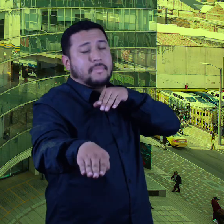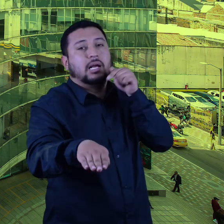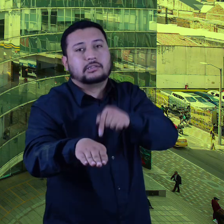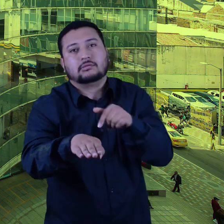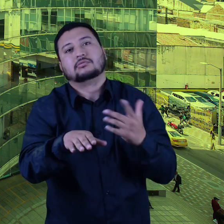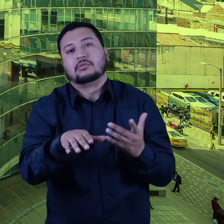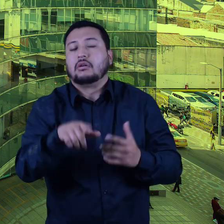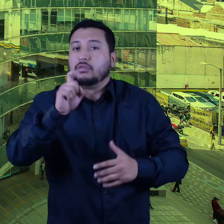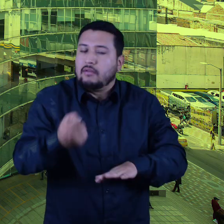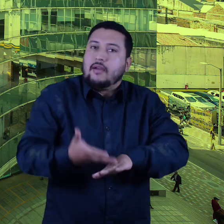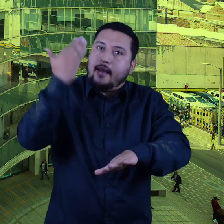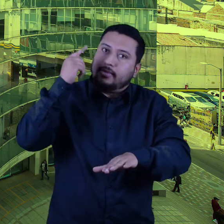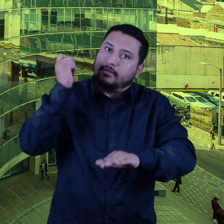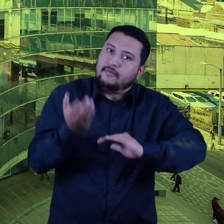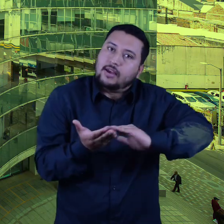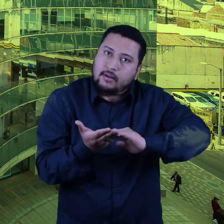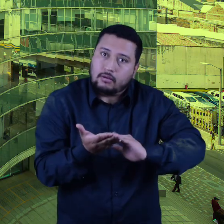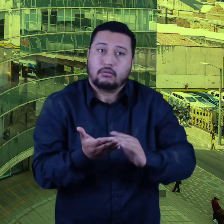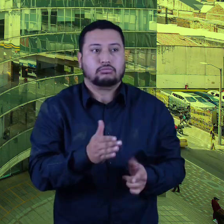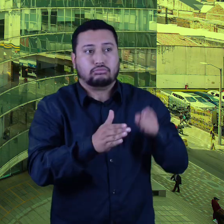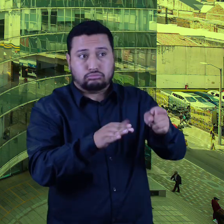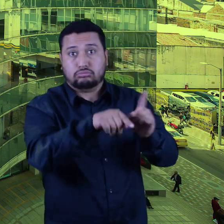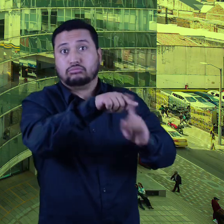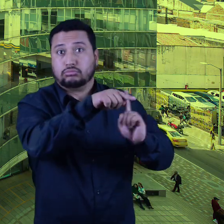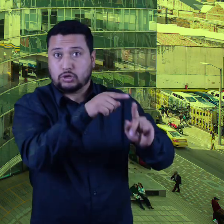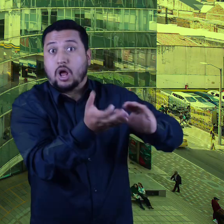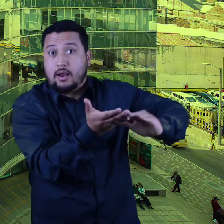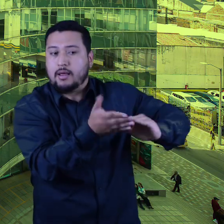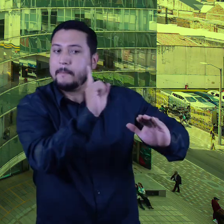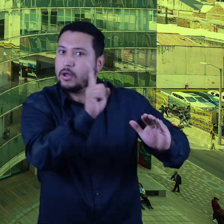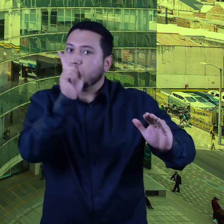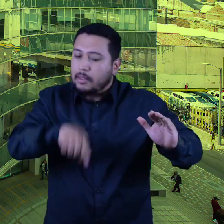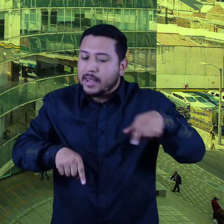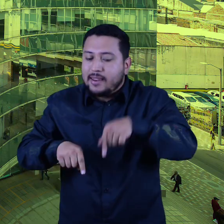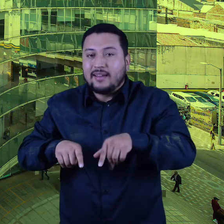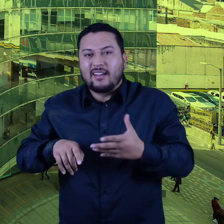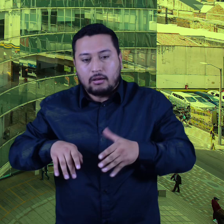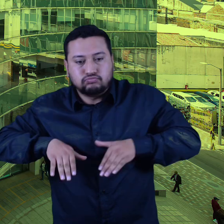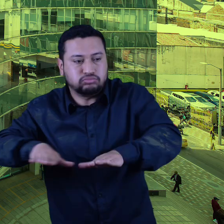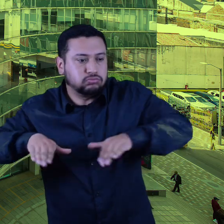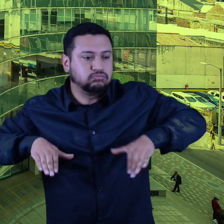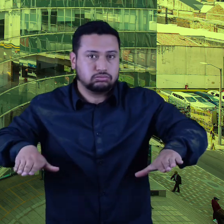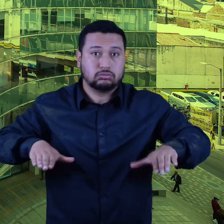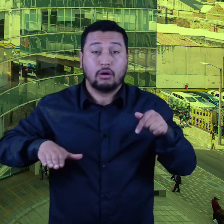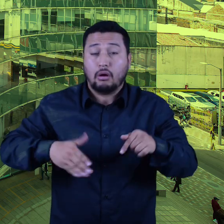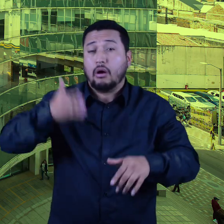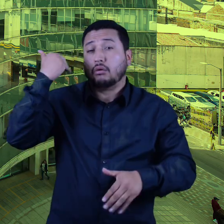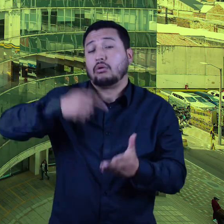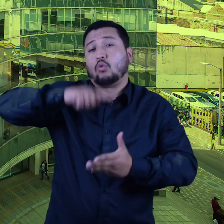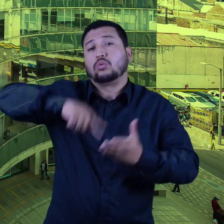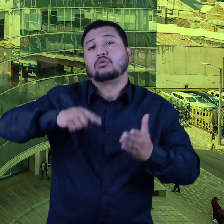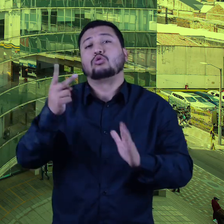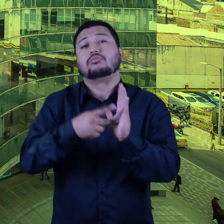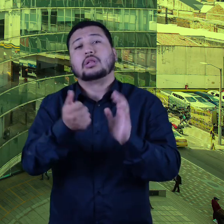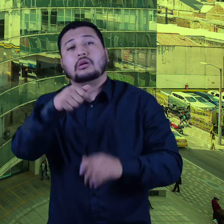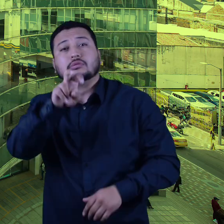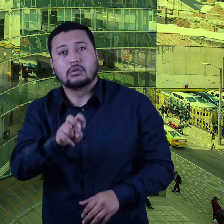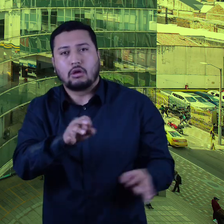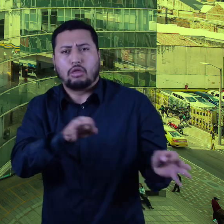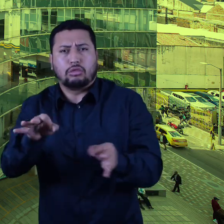ampliar la capacidad de la vía para que mantenga los 3 carriles. Esto fue contratado en 2017, tuvo problemas, finalmente 2019,